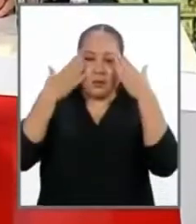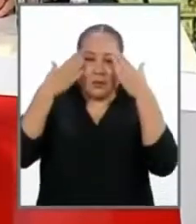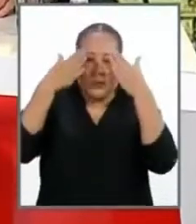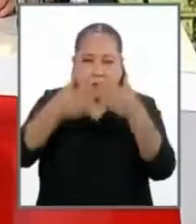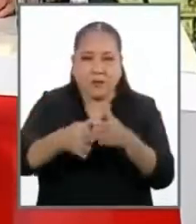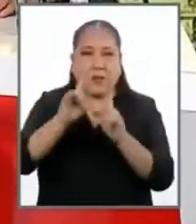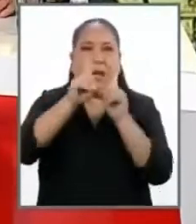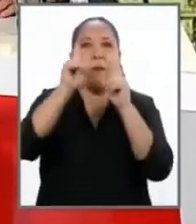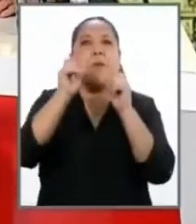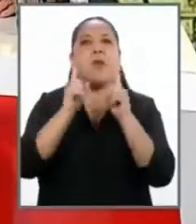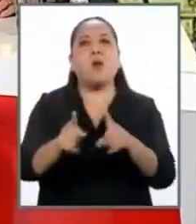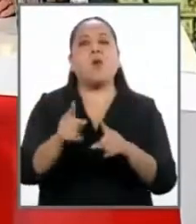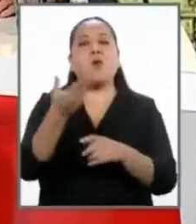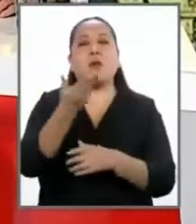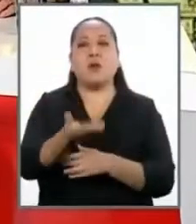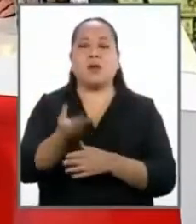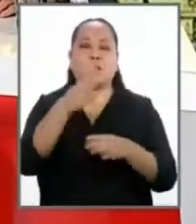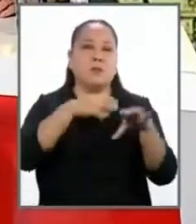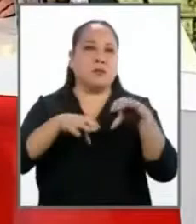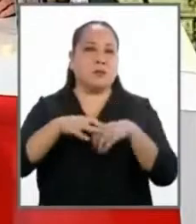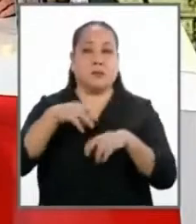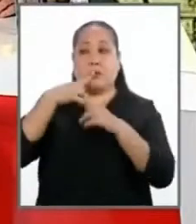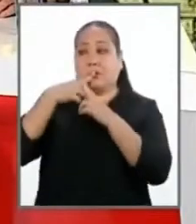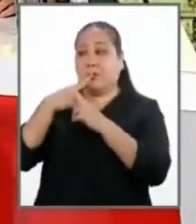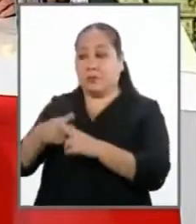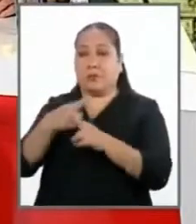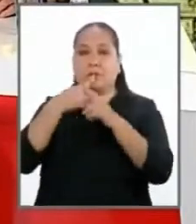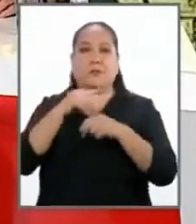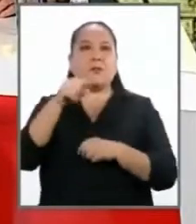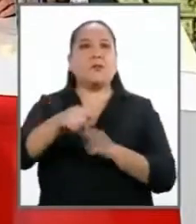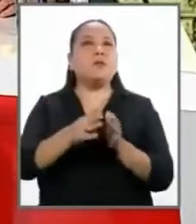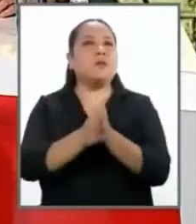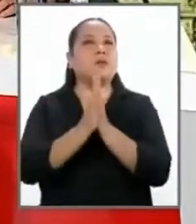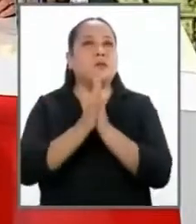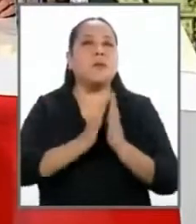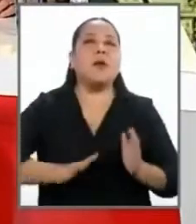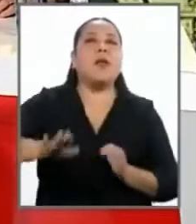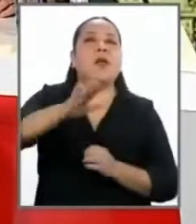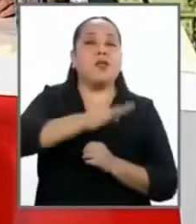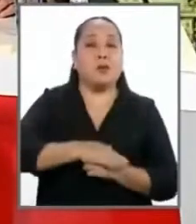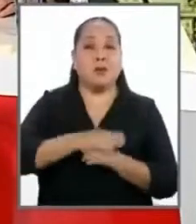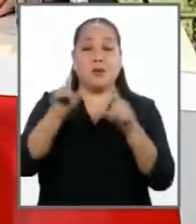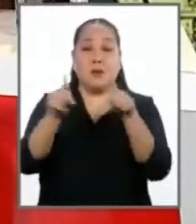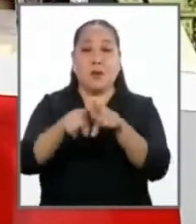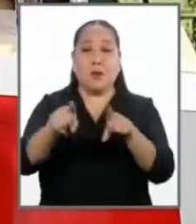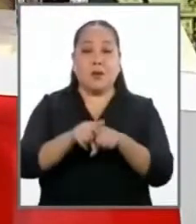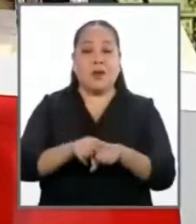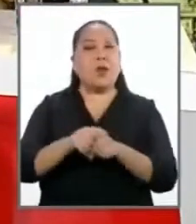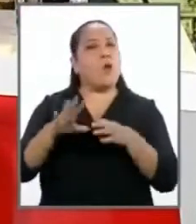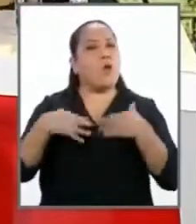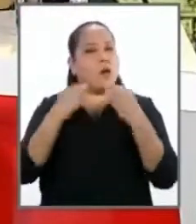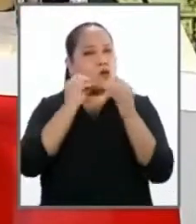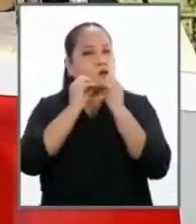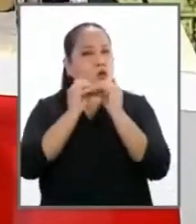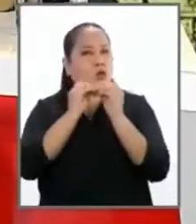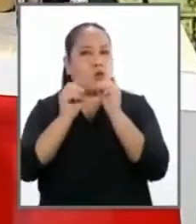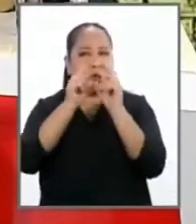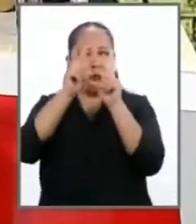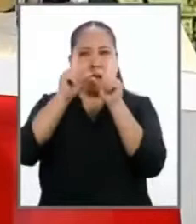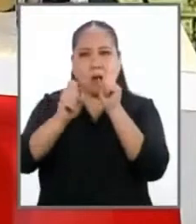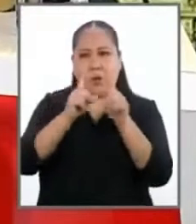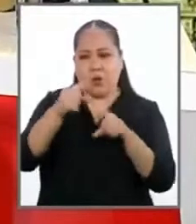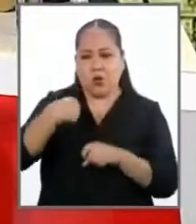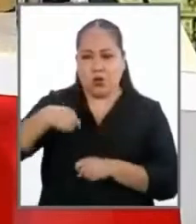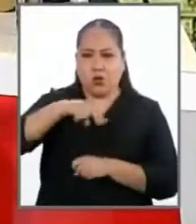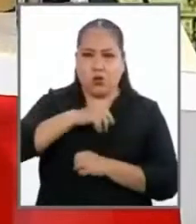la pregunta que hacen los ciudadanos, la respuesta, esto es una invocación general para todos, y también que puedan absorber las preguntas que formulamos.